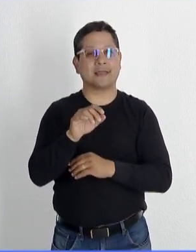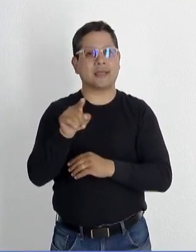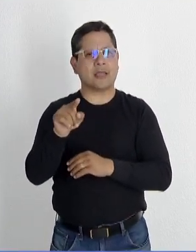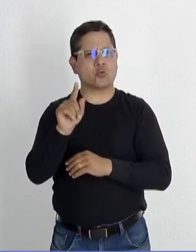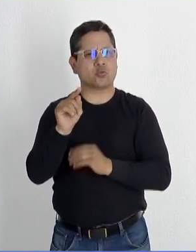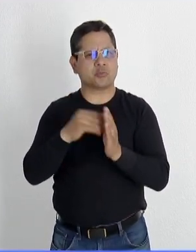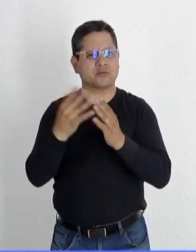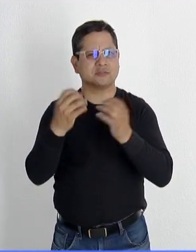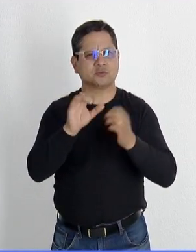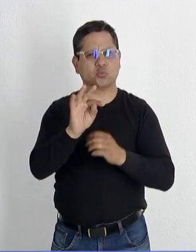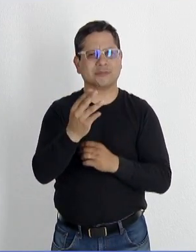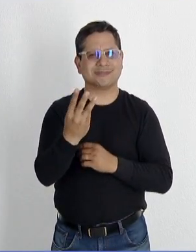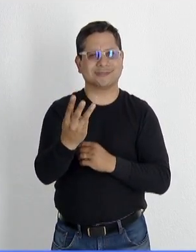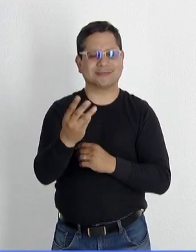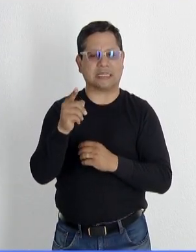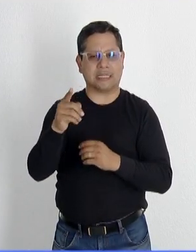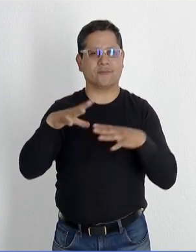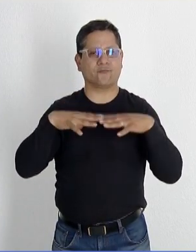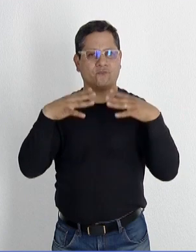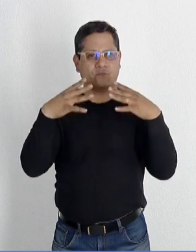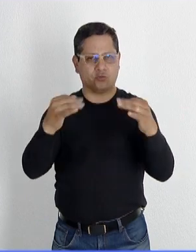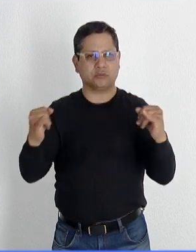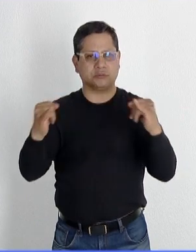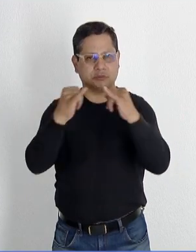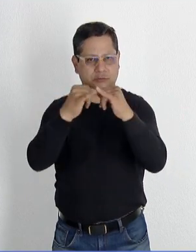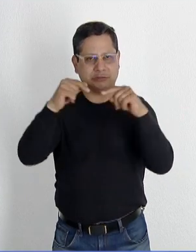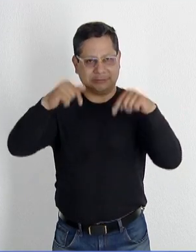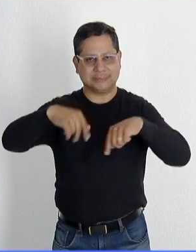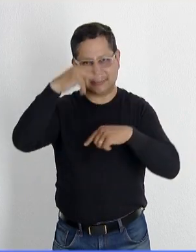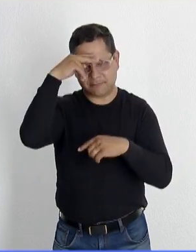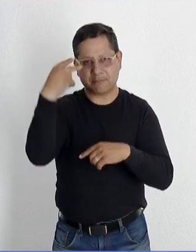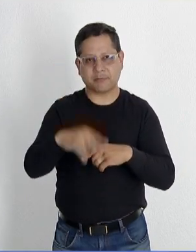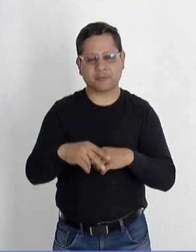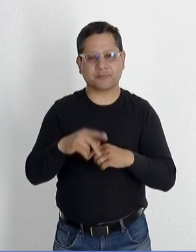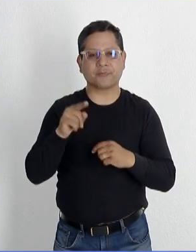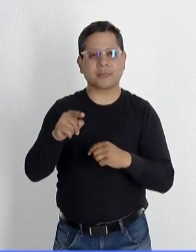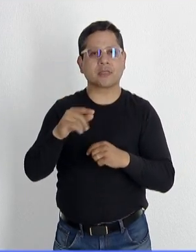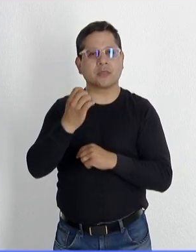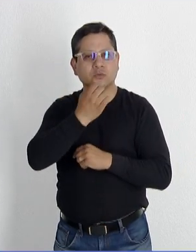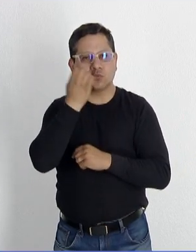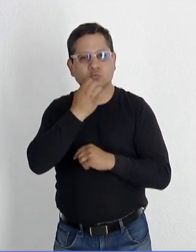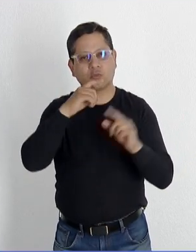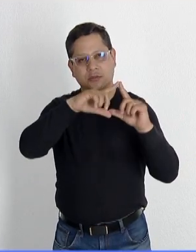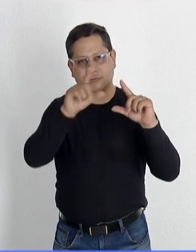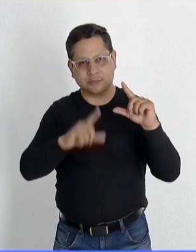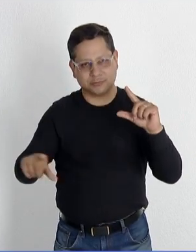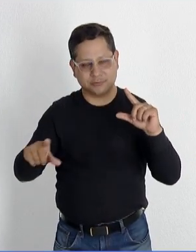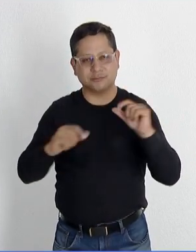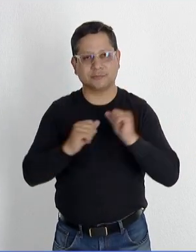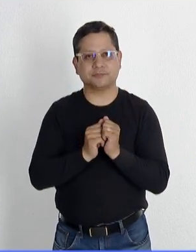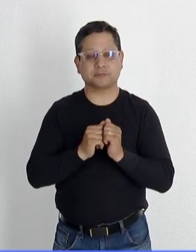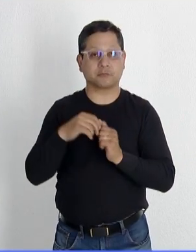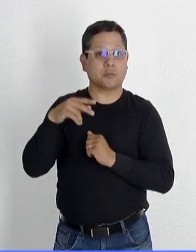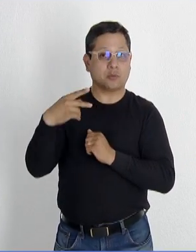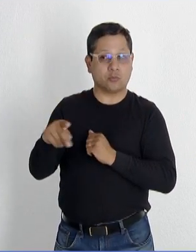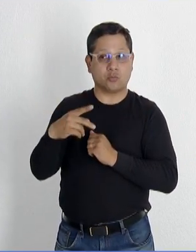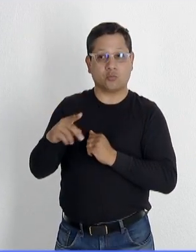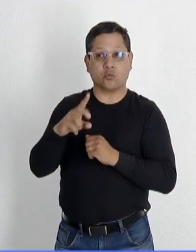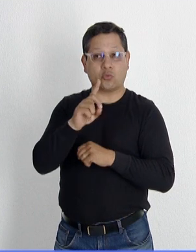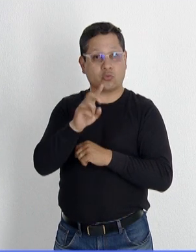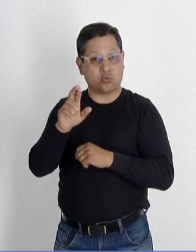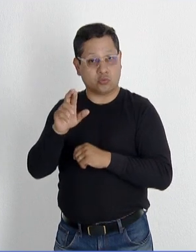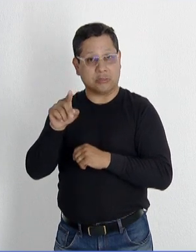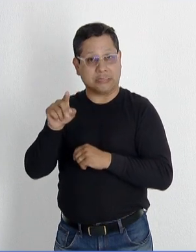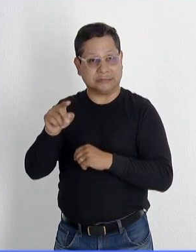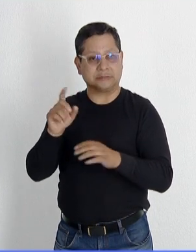ese mismo año, en 1943, se fundó una de las grandes instituciones del saber en México, estoy hablando del Colegio Nacional, y el propio